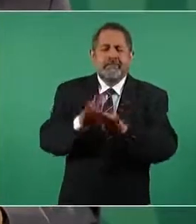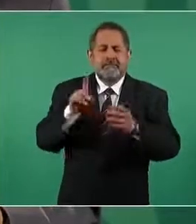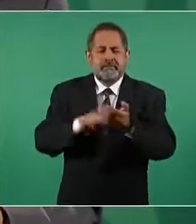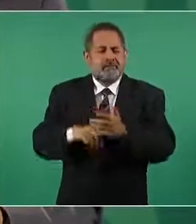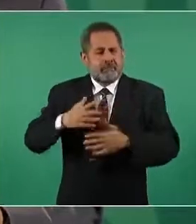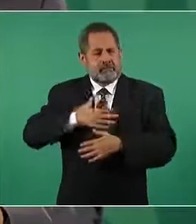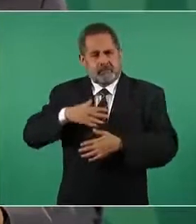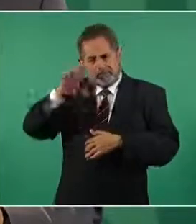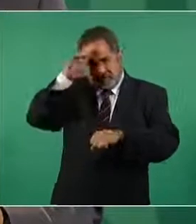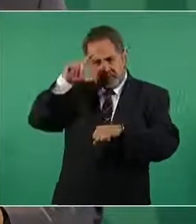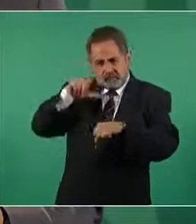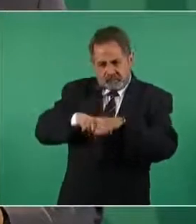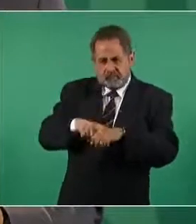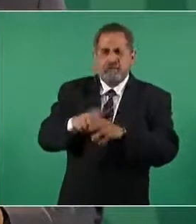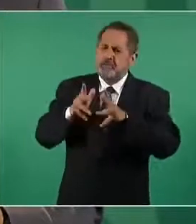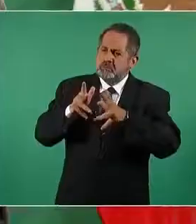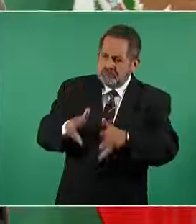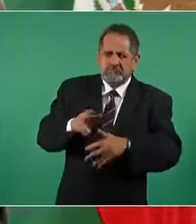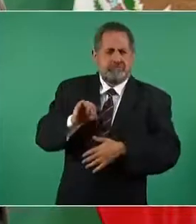cultura